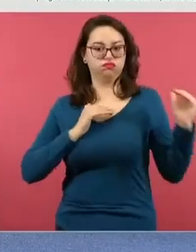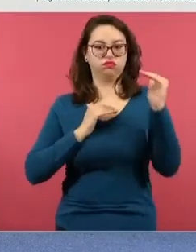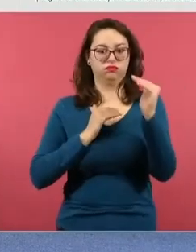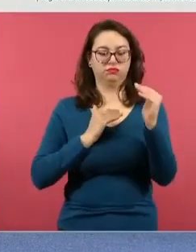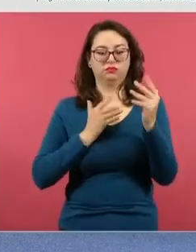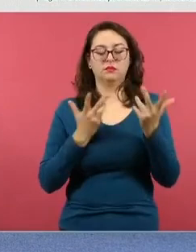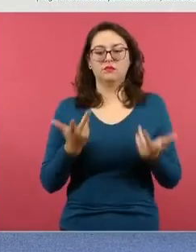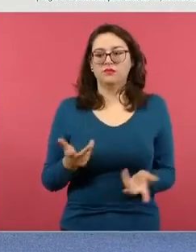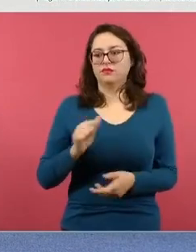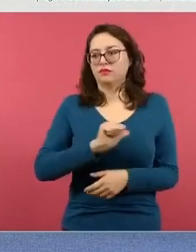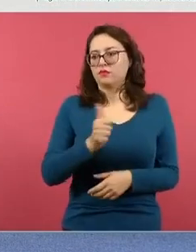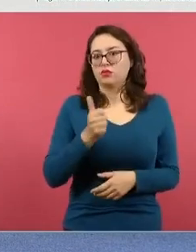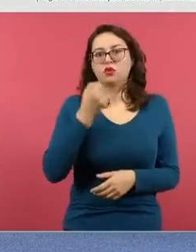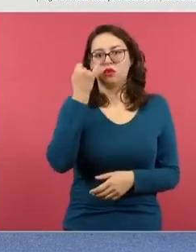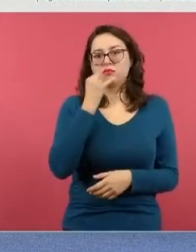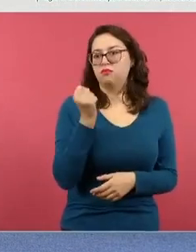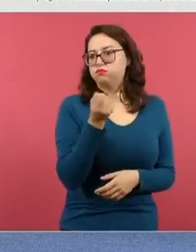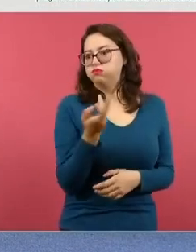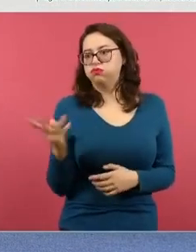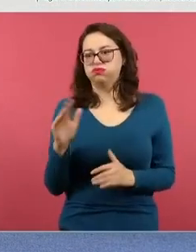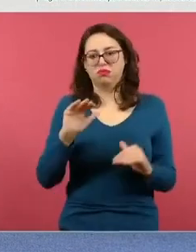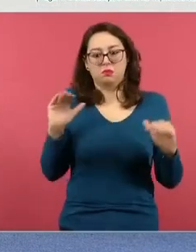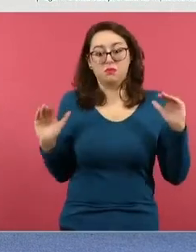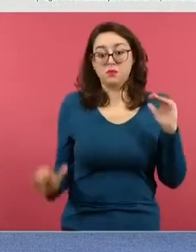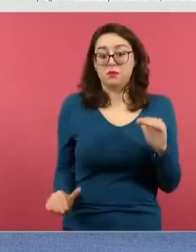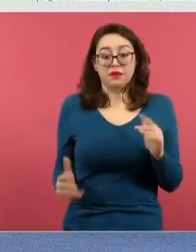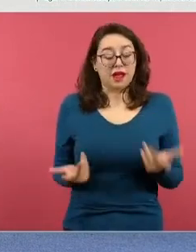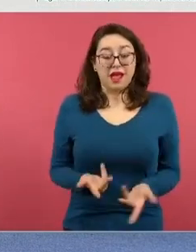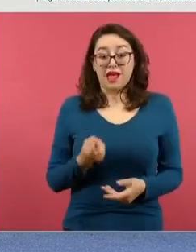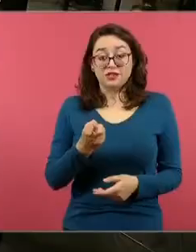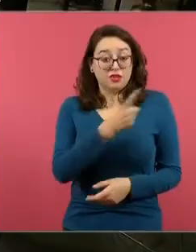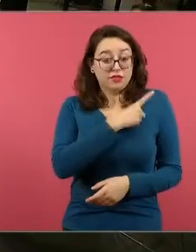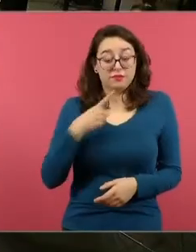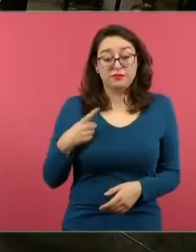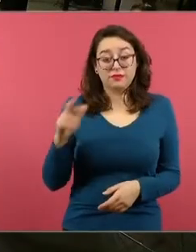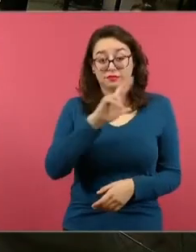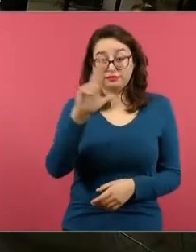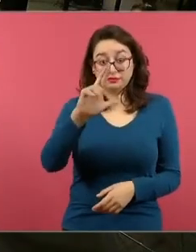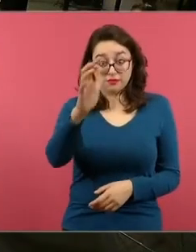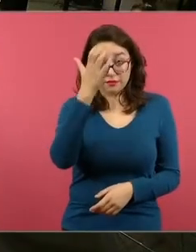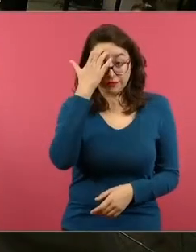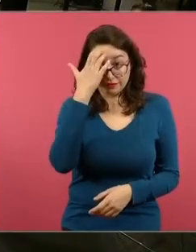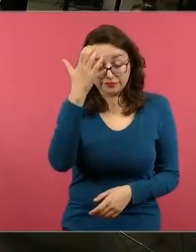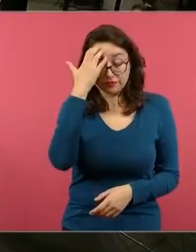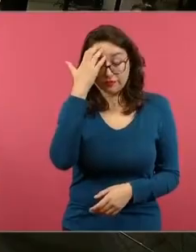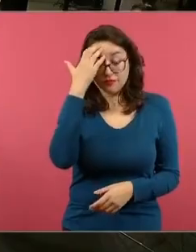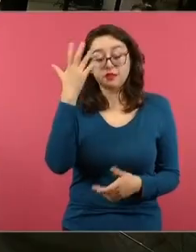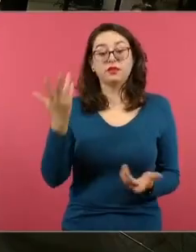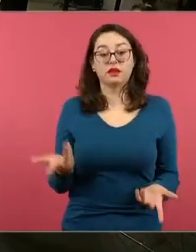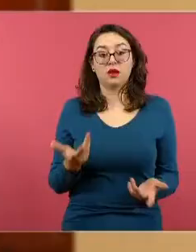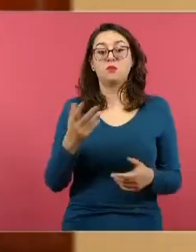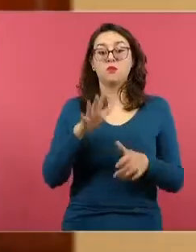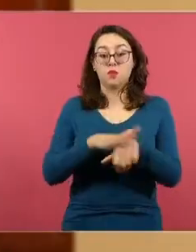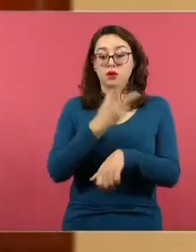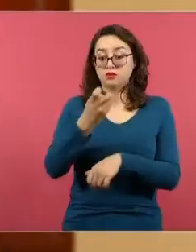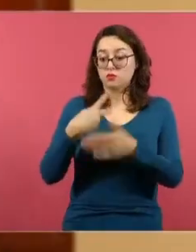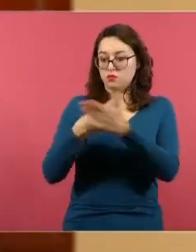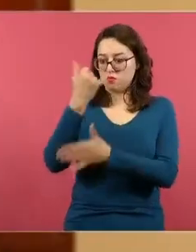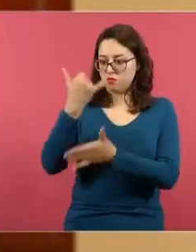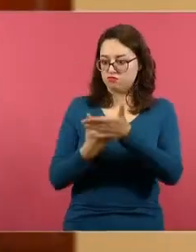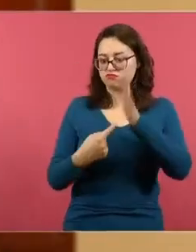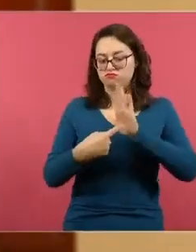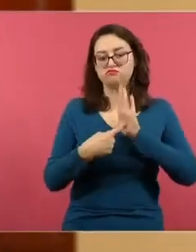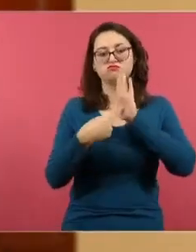y se desarrollan en este proyecto tres ejes articuladores, como es la inclusión, el pensamiento crítico,